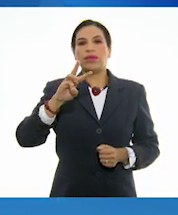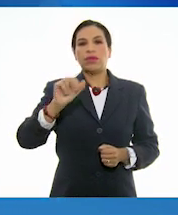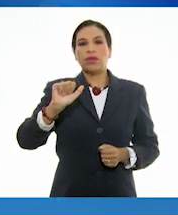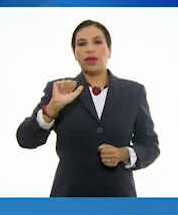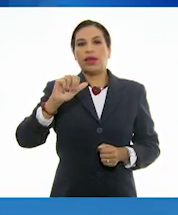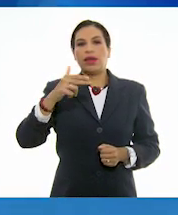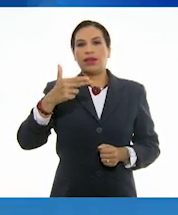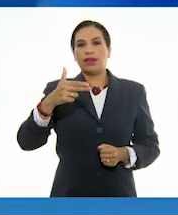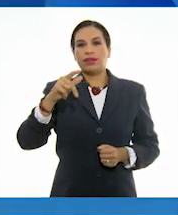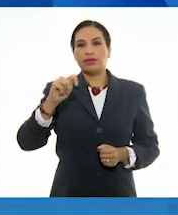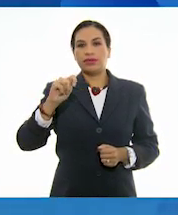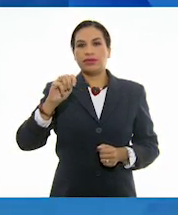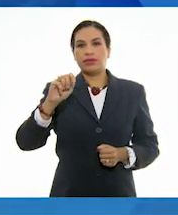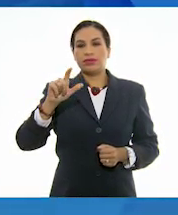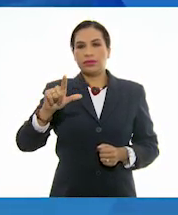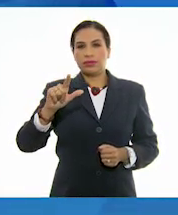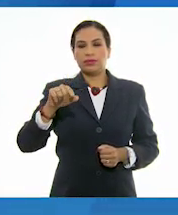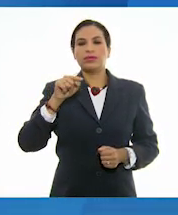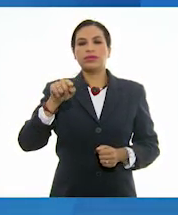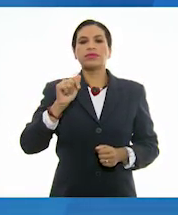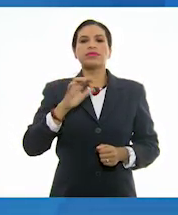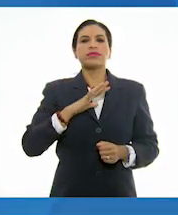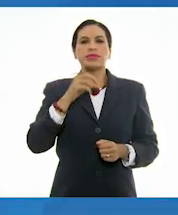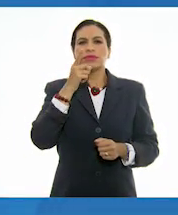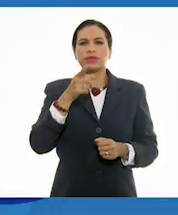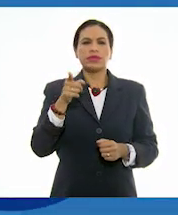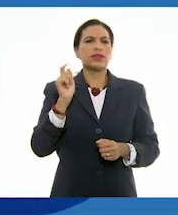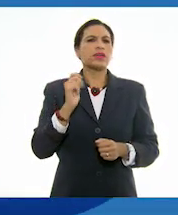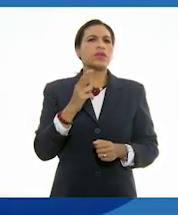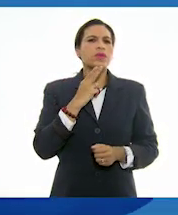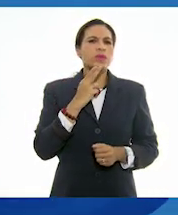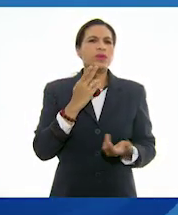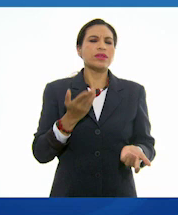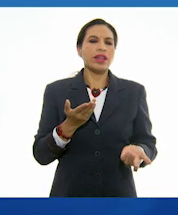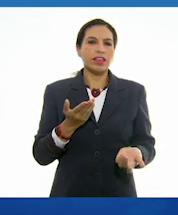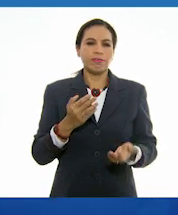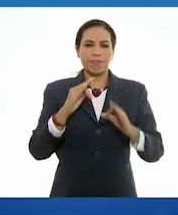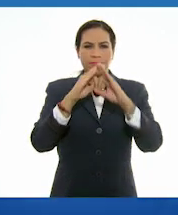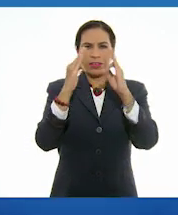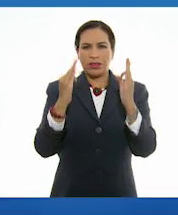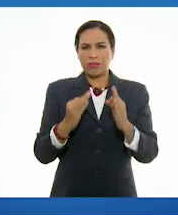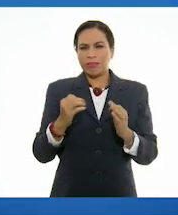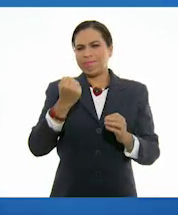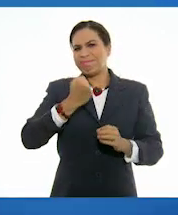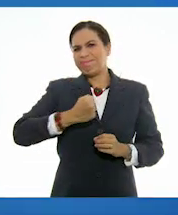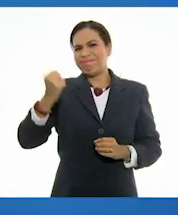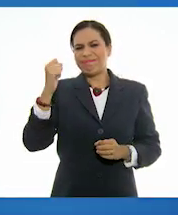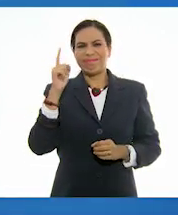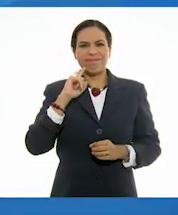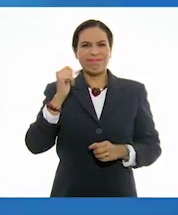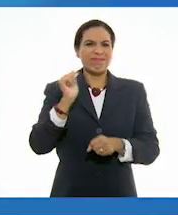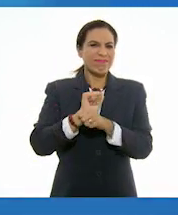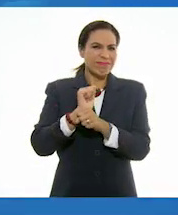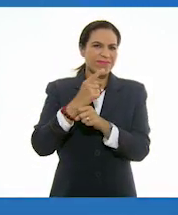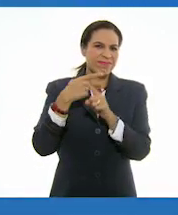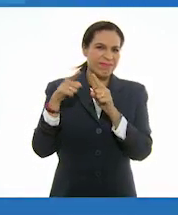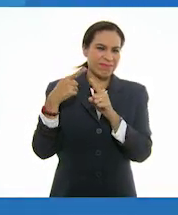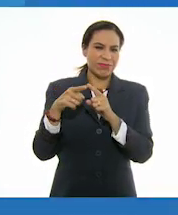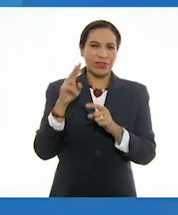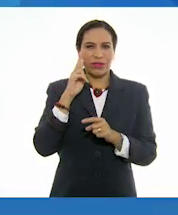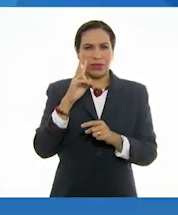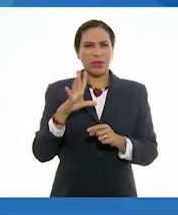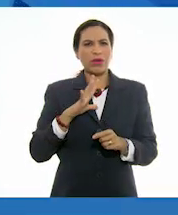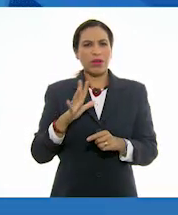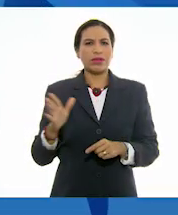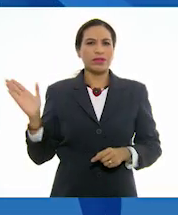una obra. Andy Warhol regularmente usaba a figuras famosas del espectáculo. Aquí en esta estampa